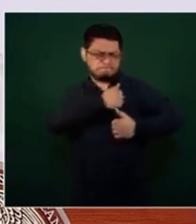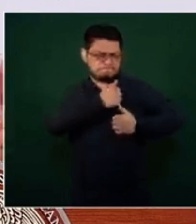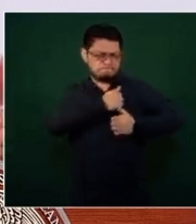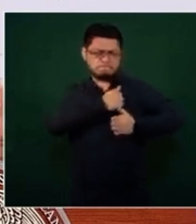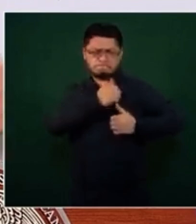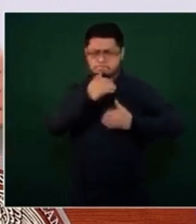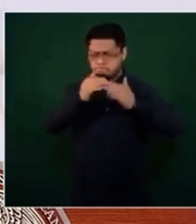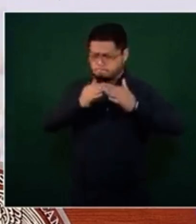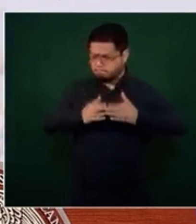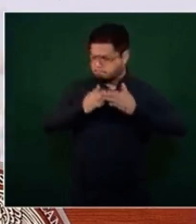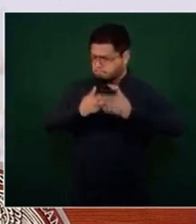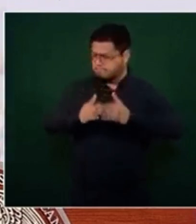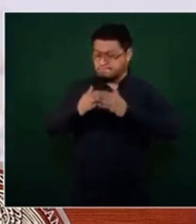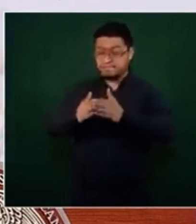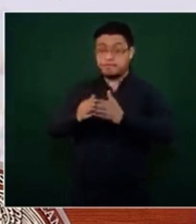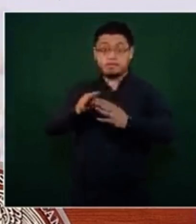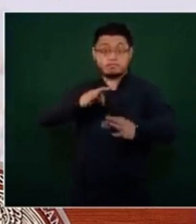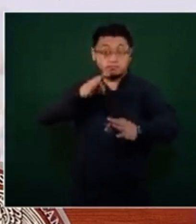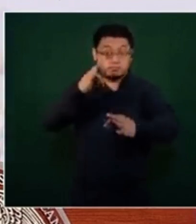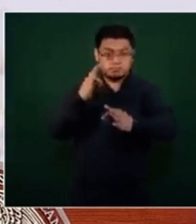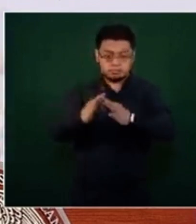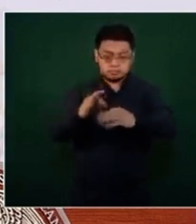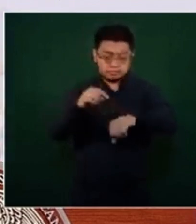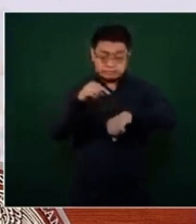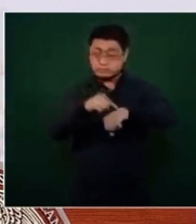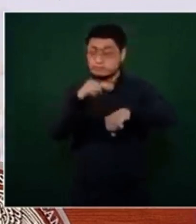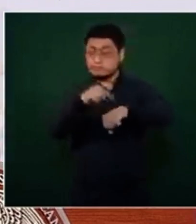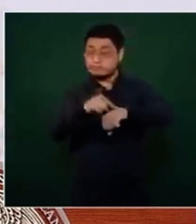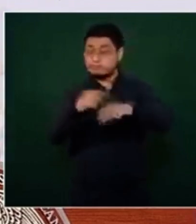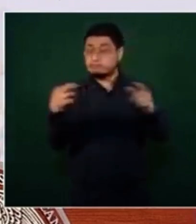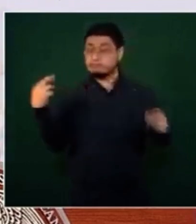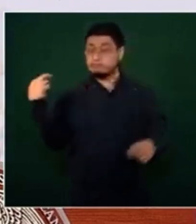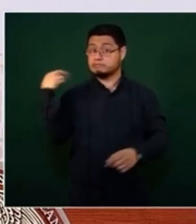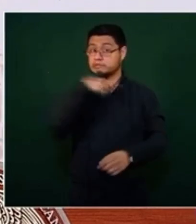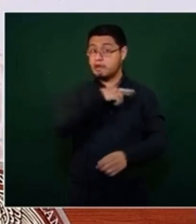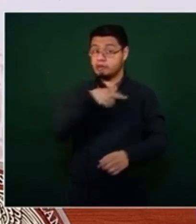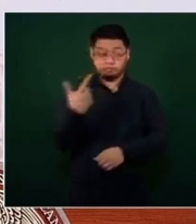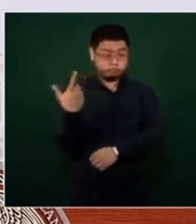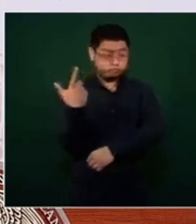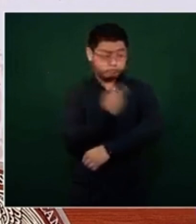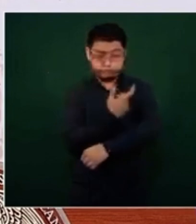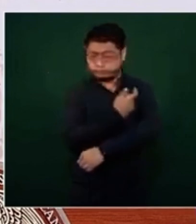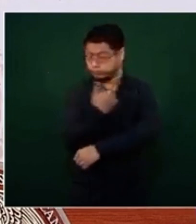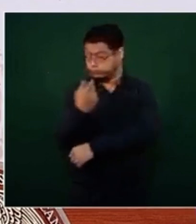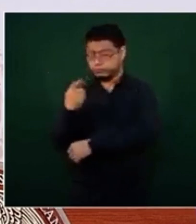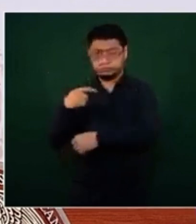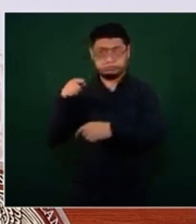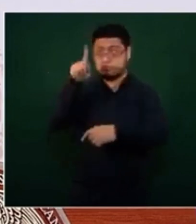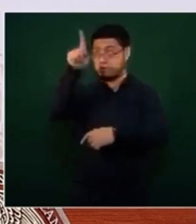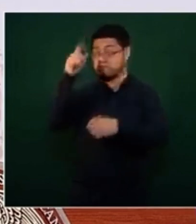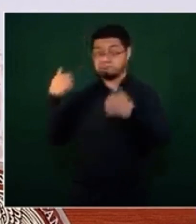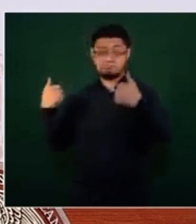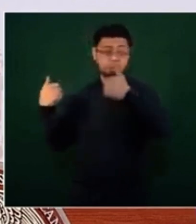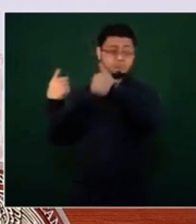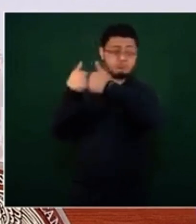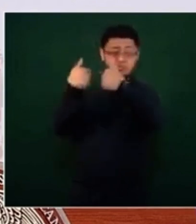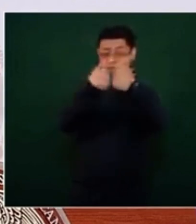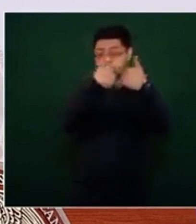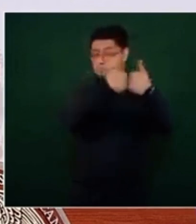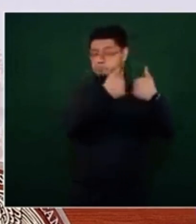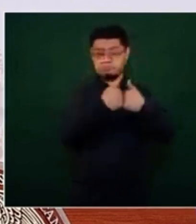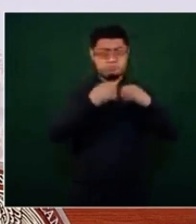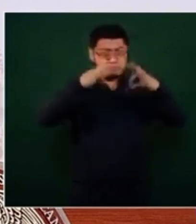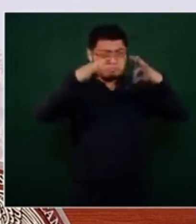lograr cubrir en tiempo récord la cobertura de vacunación en los municipios fronterizos y facilitar la